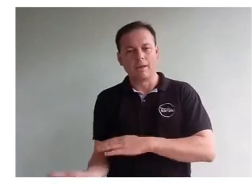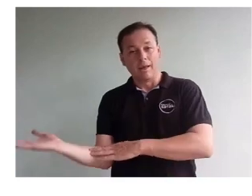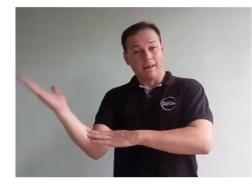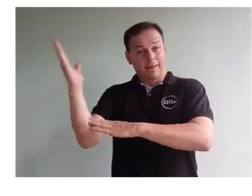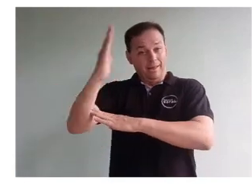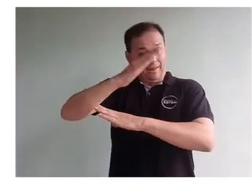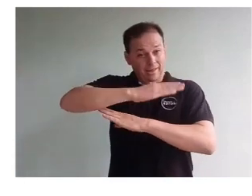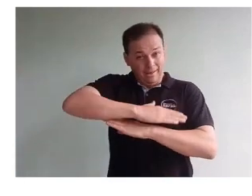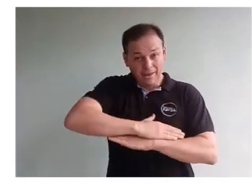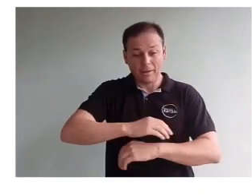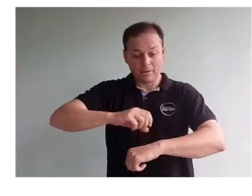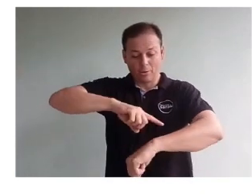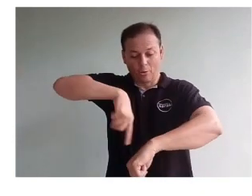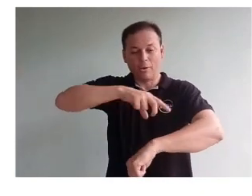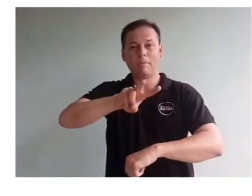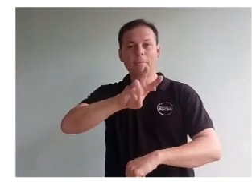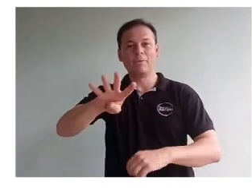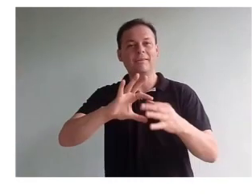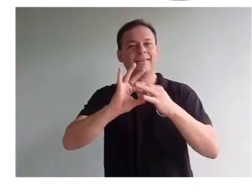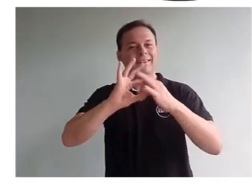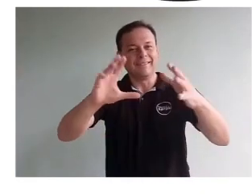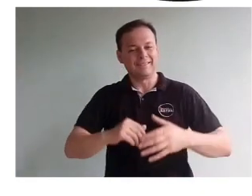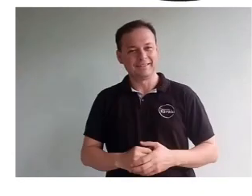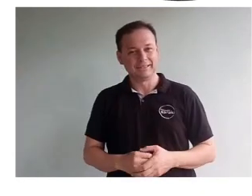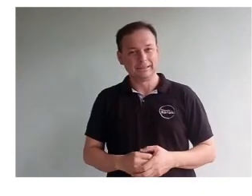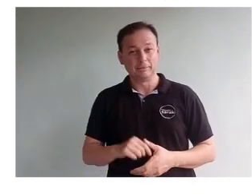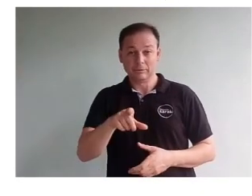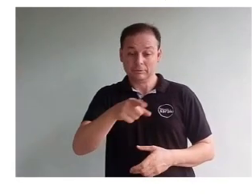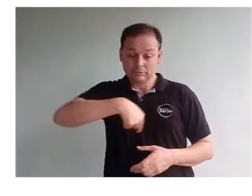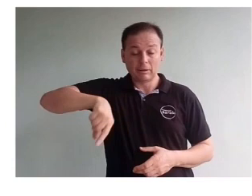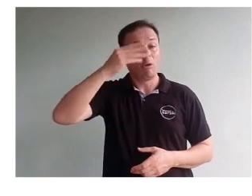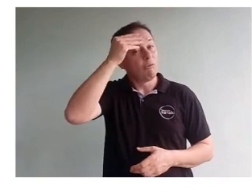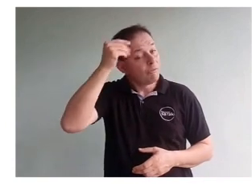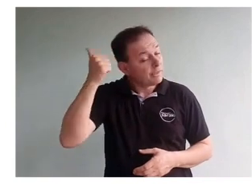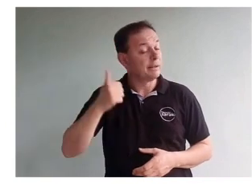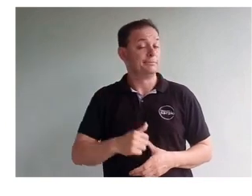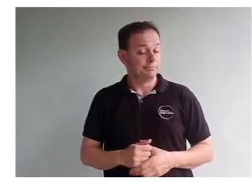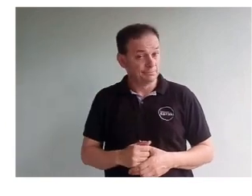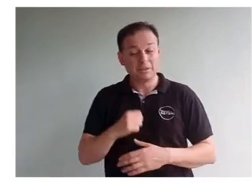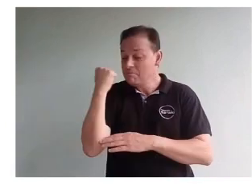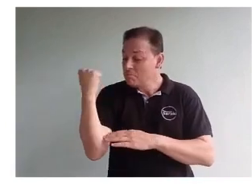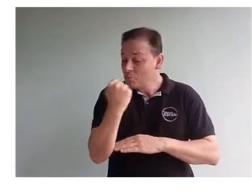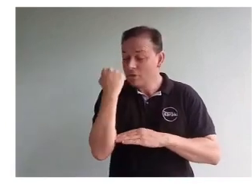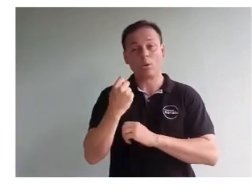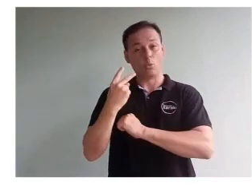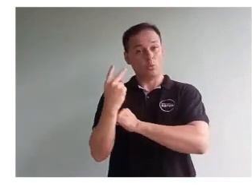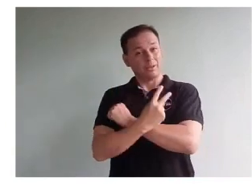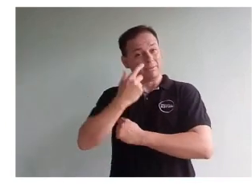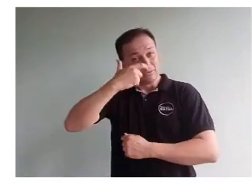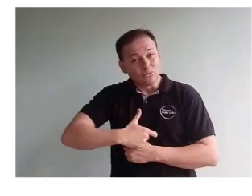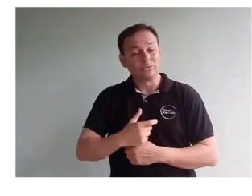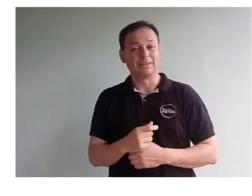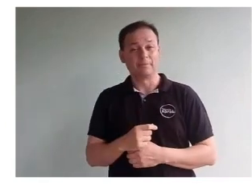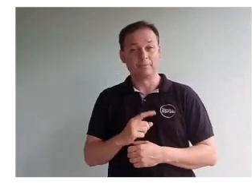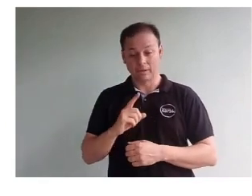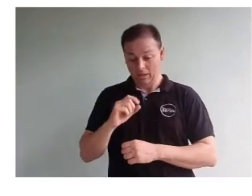Cada nuevo día tenemos 24 horas para todo lo que queramos hacer. Pero estamos olvidando hacer algo muy